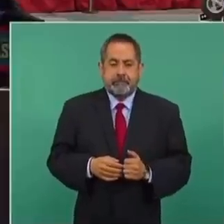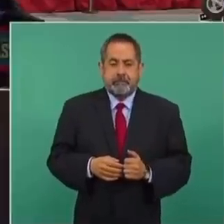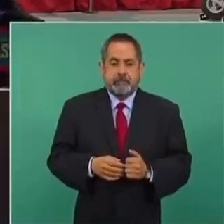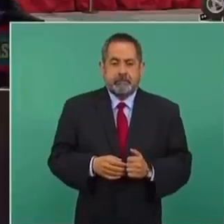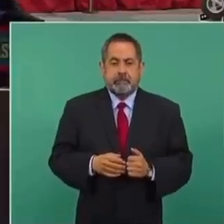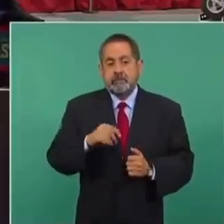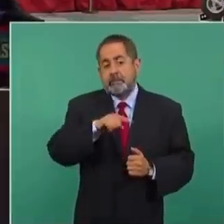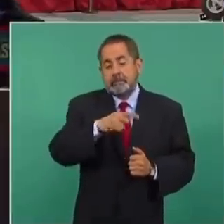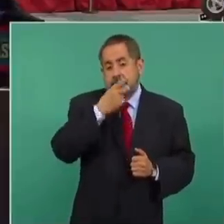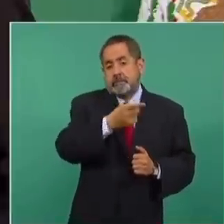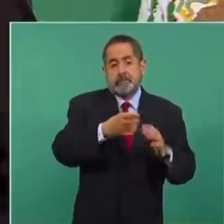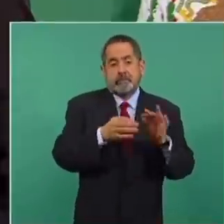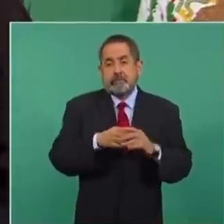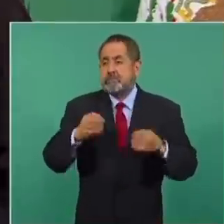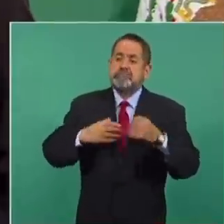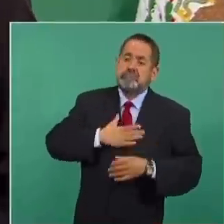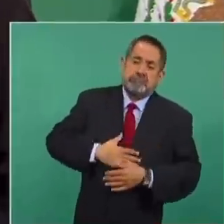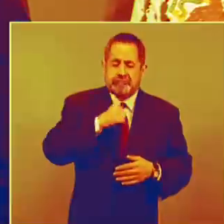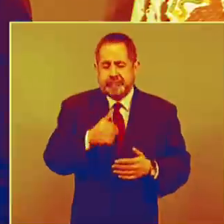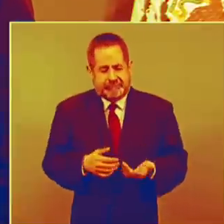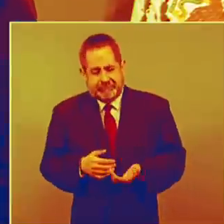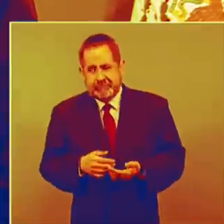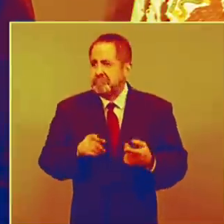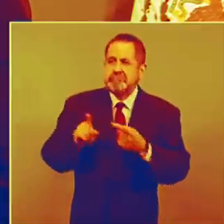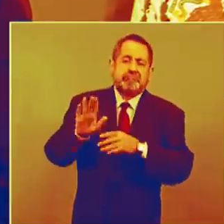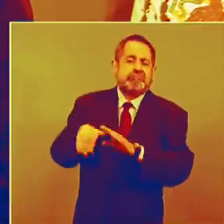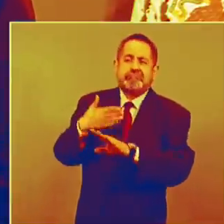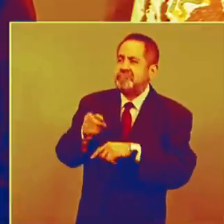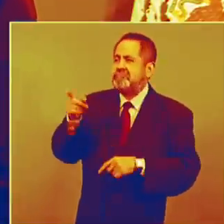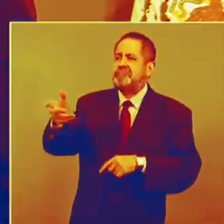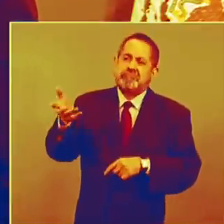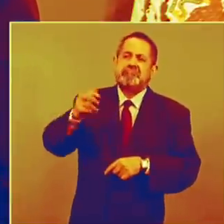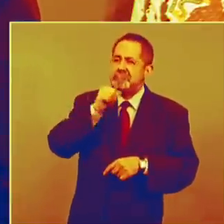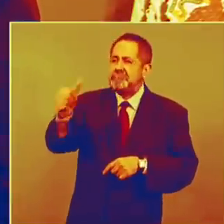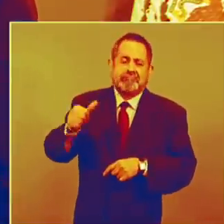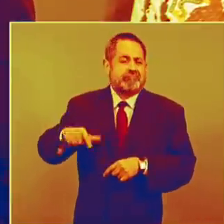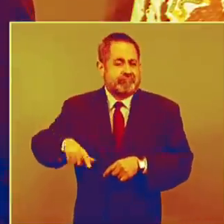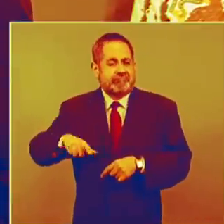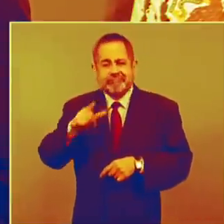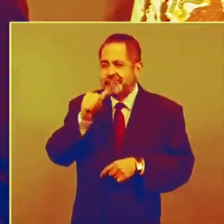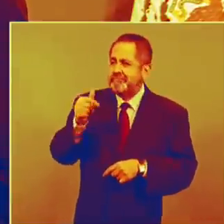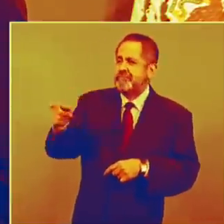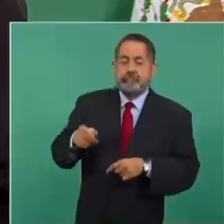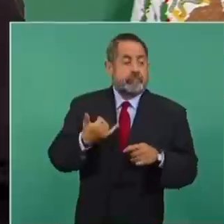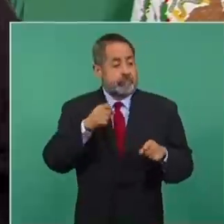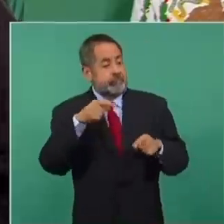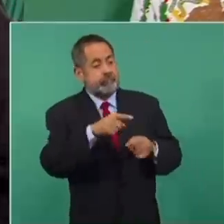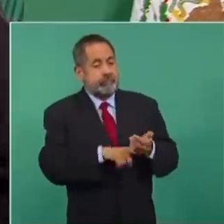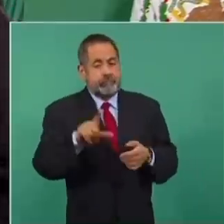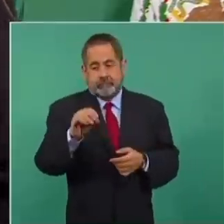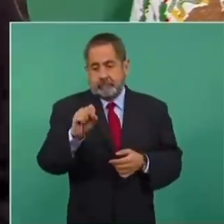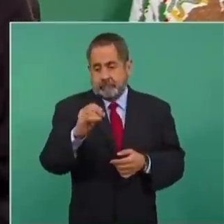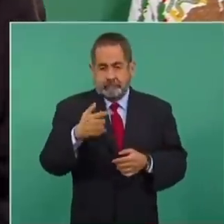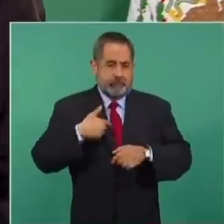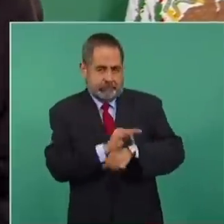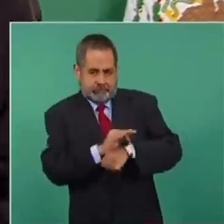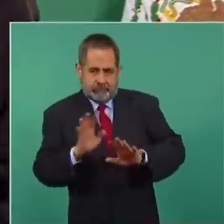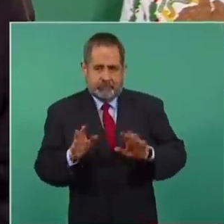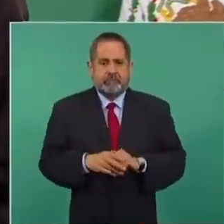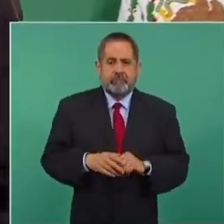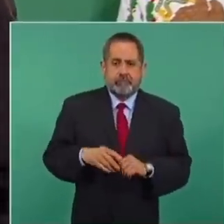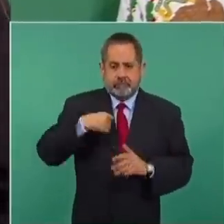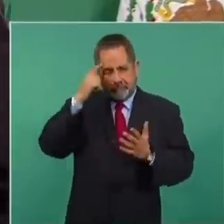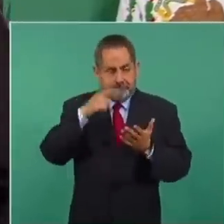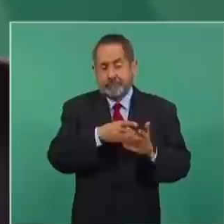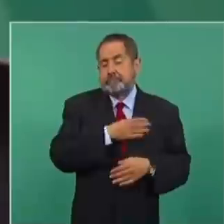y diciendo, no hay justicia, es acreditando a Lozoya. Yo no lo estoy defendiendo, ni